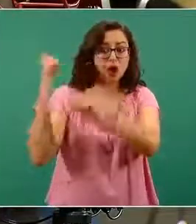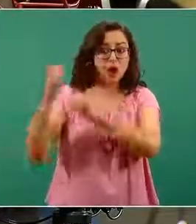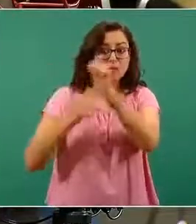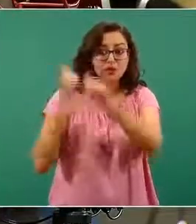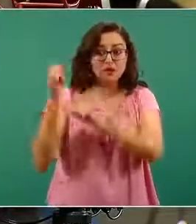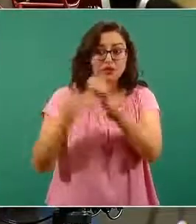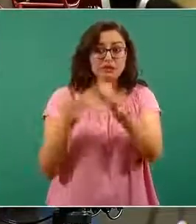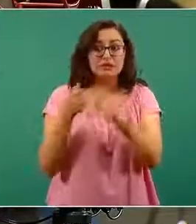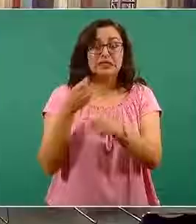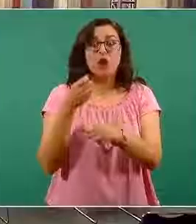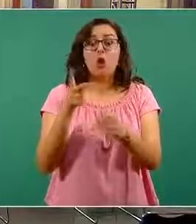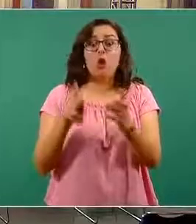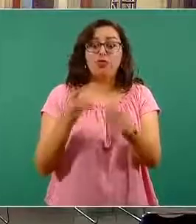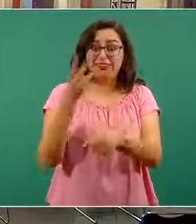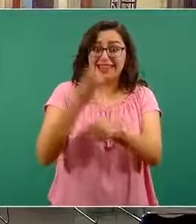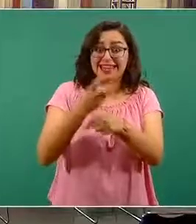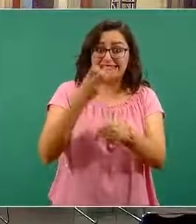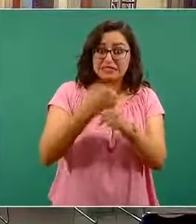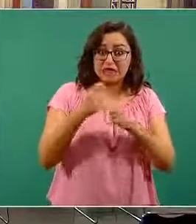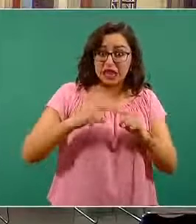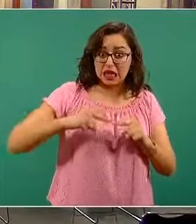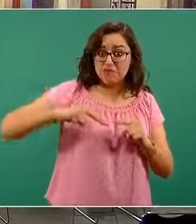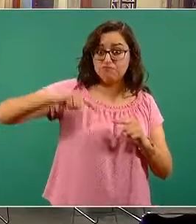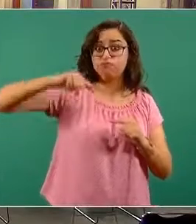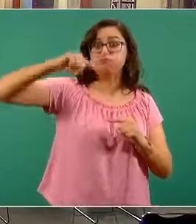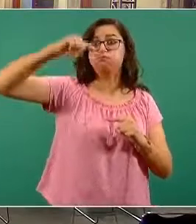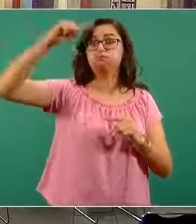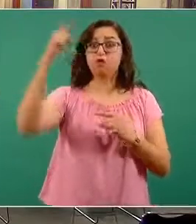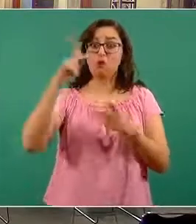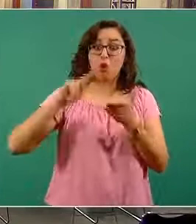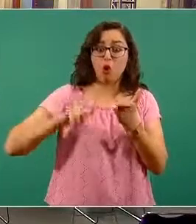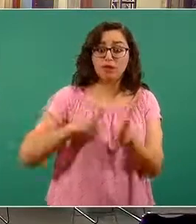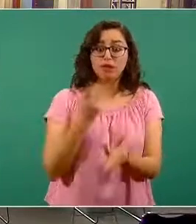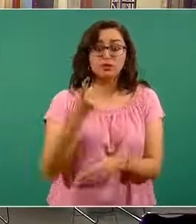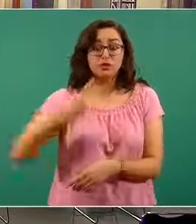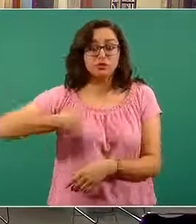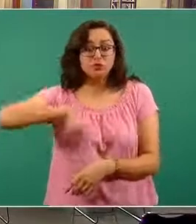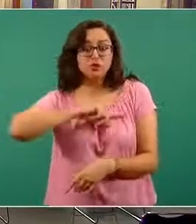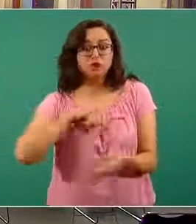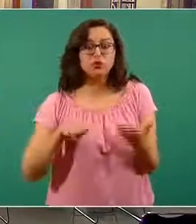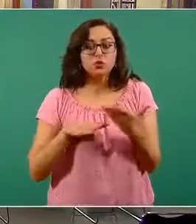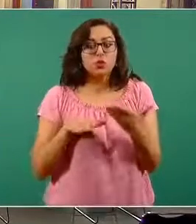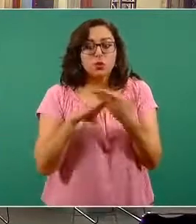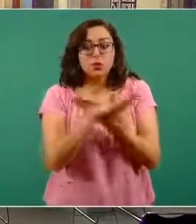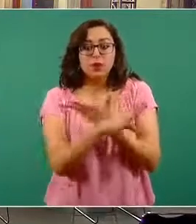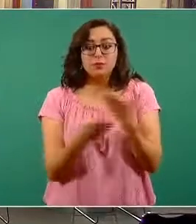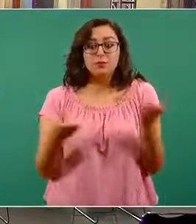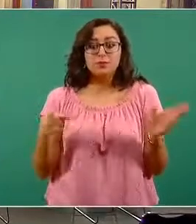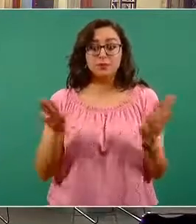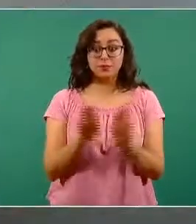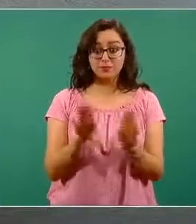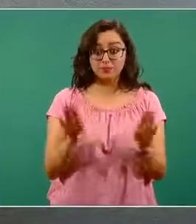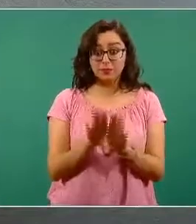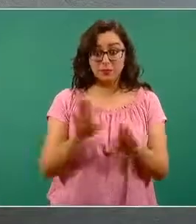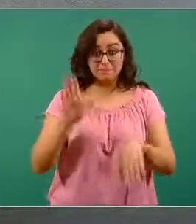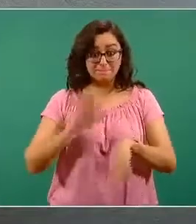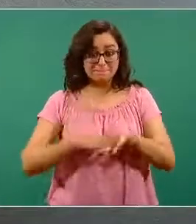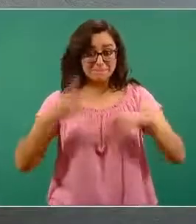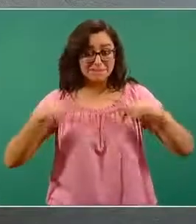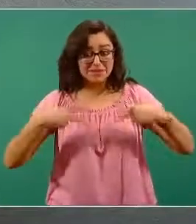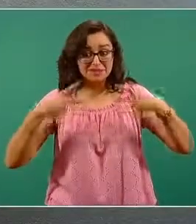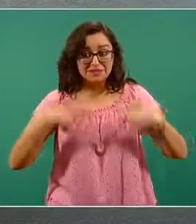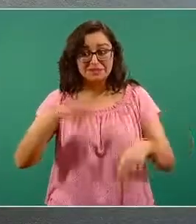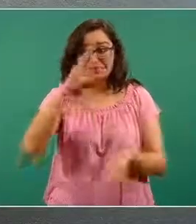tendríamos que hacer desde el lado de los ciudadanos para evitar una tercera ola que pueda cobrar la vida de muchos más